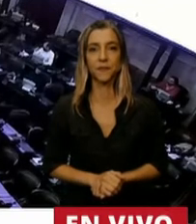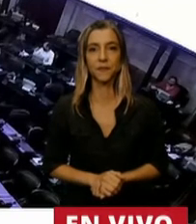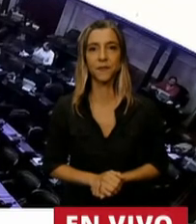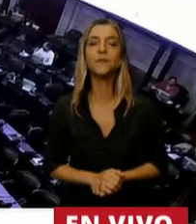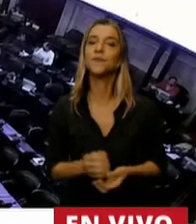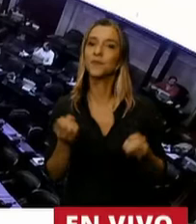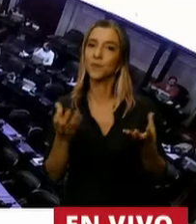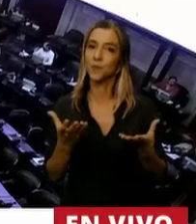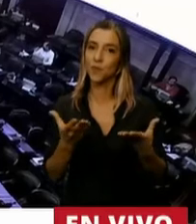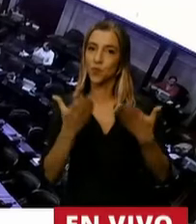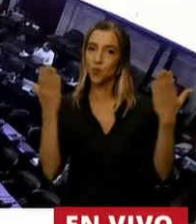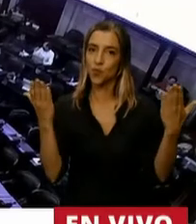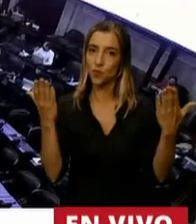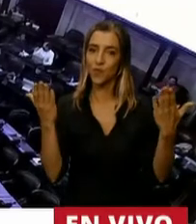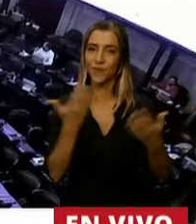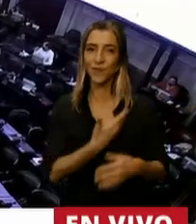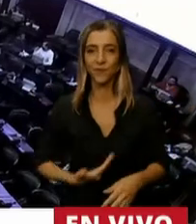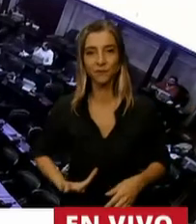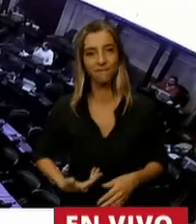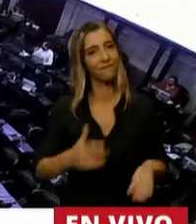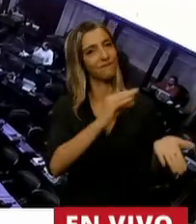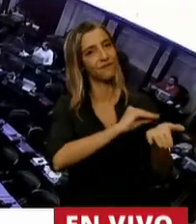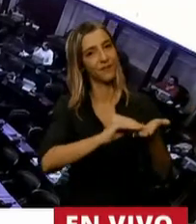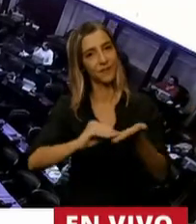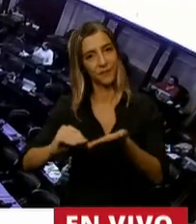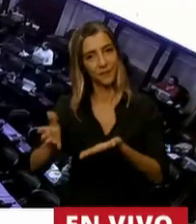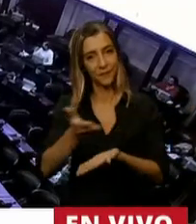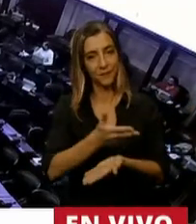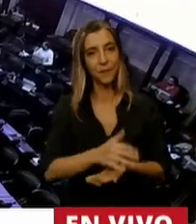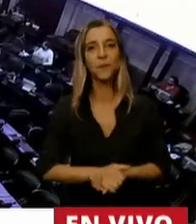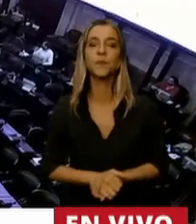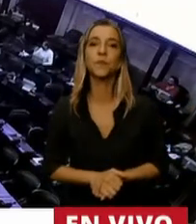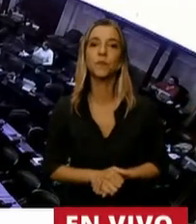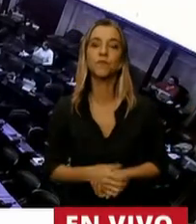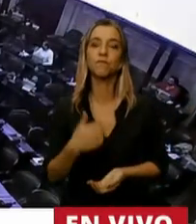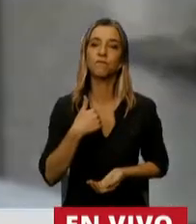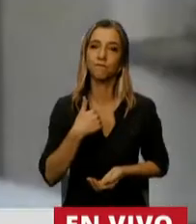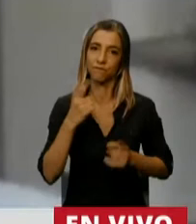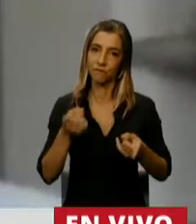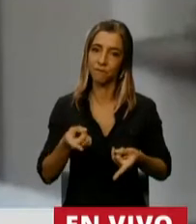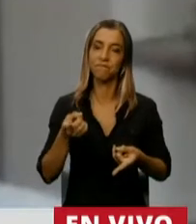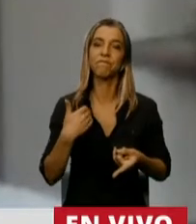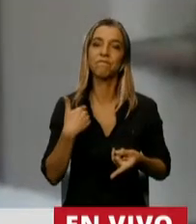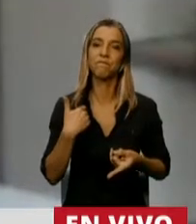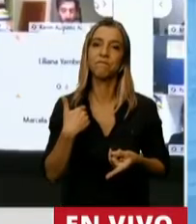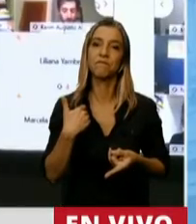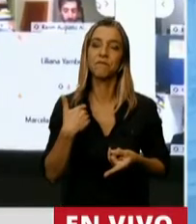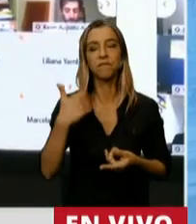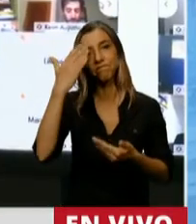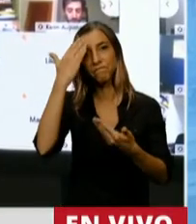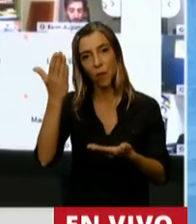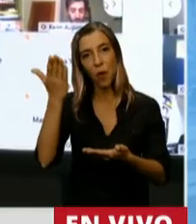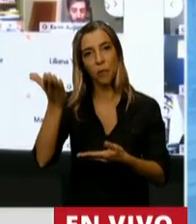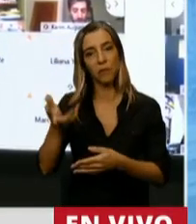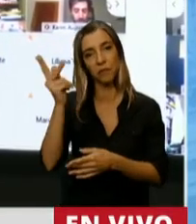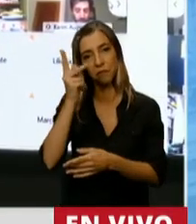Buenos días, señor Presidente, señores legisladores. Me adhiero a los homenajes a Néstor Kirchner,